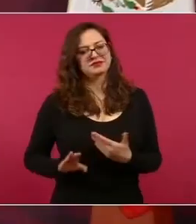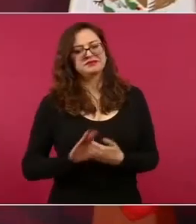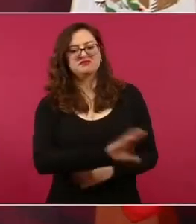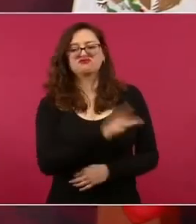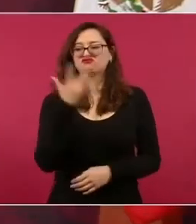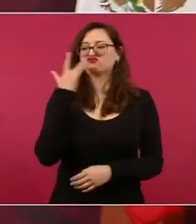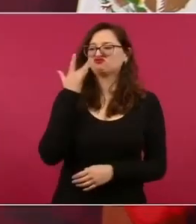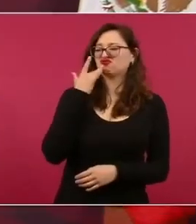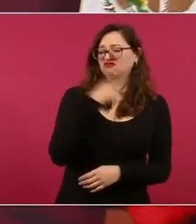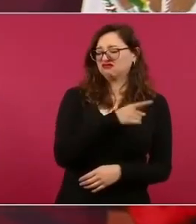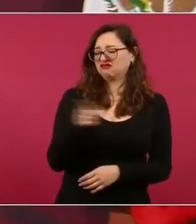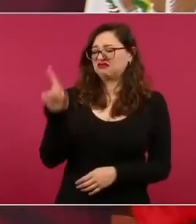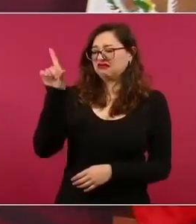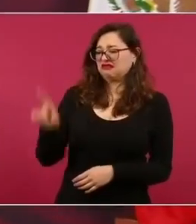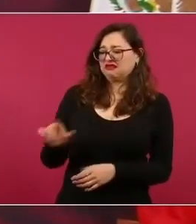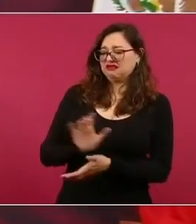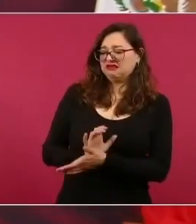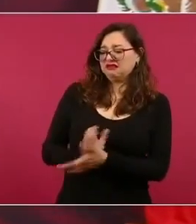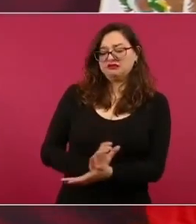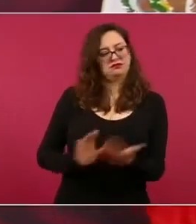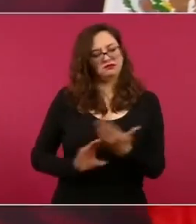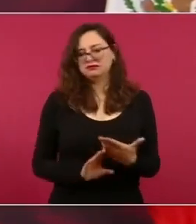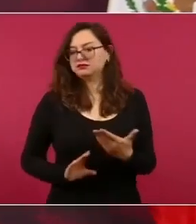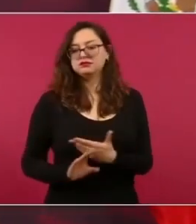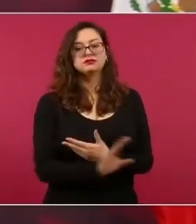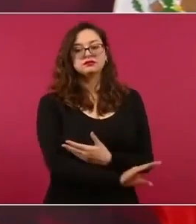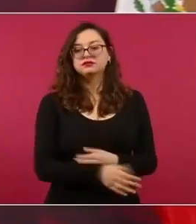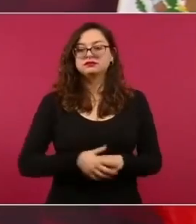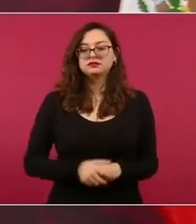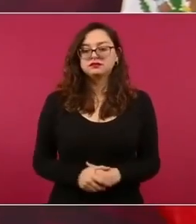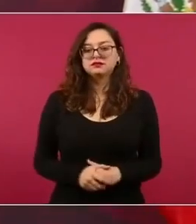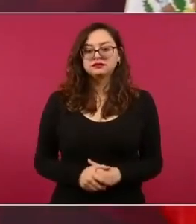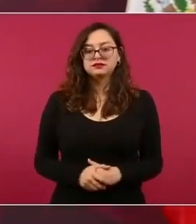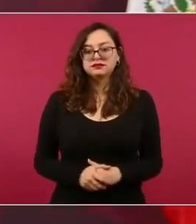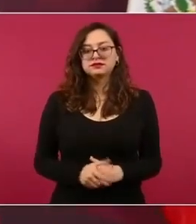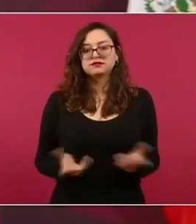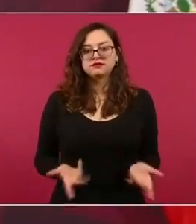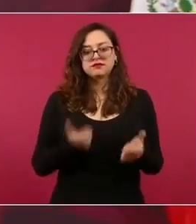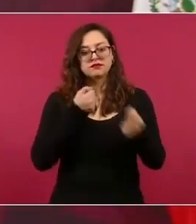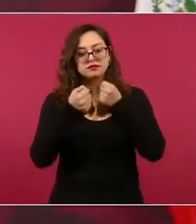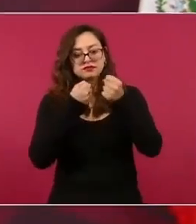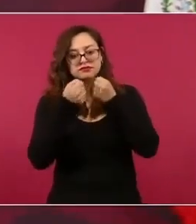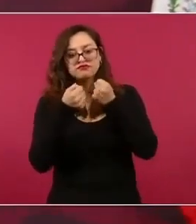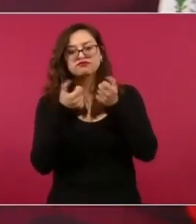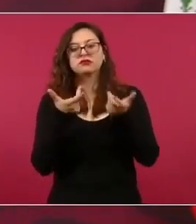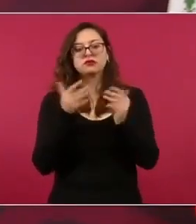clasismo, que la prensa no esté sometida